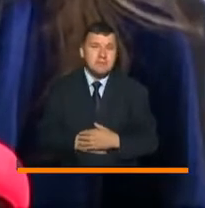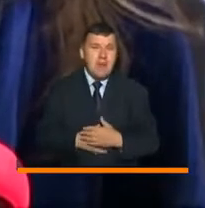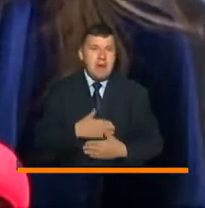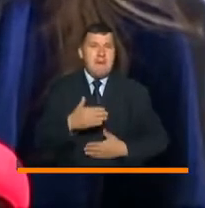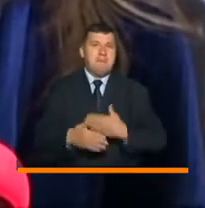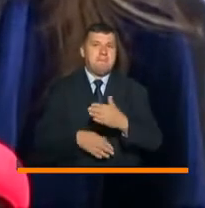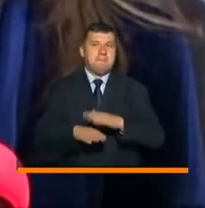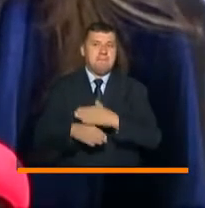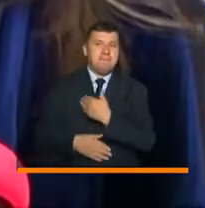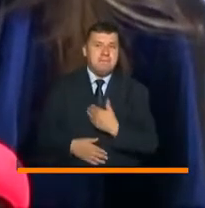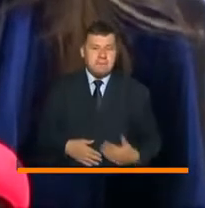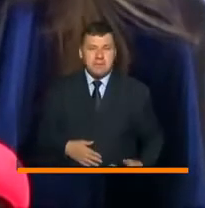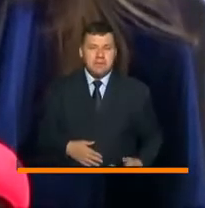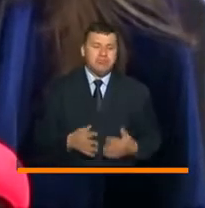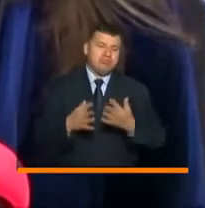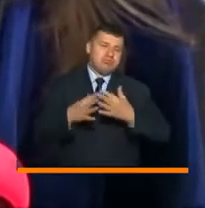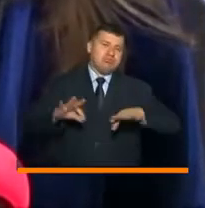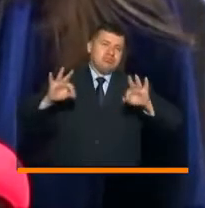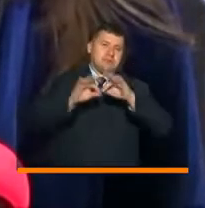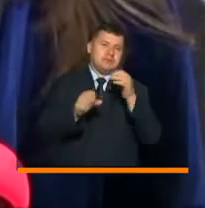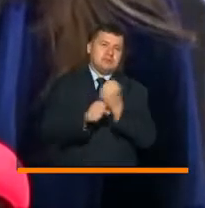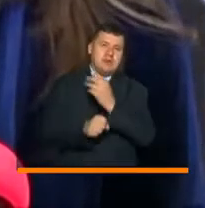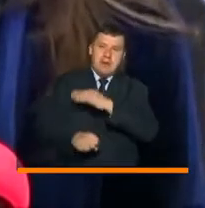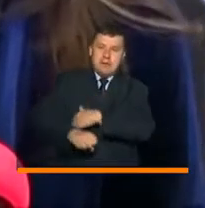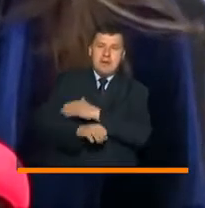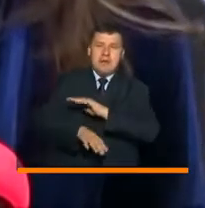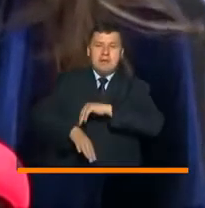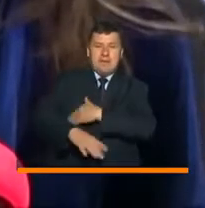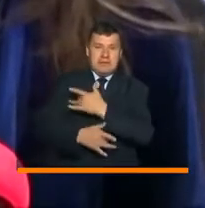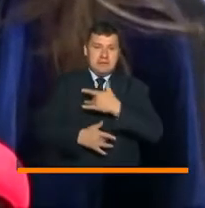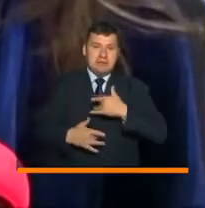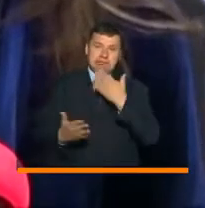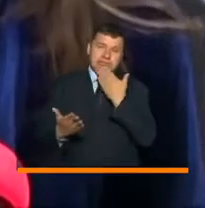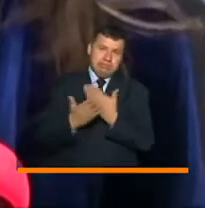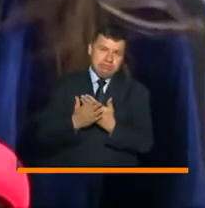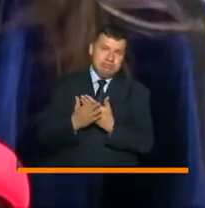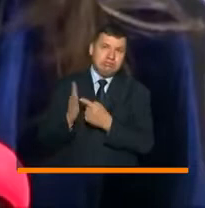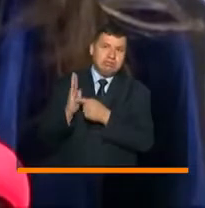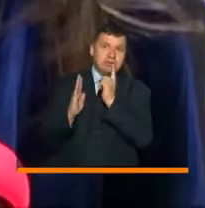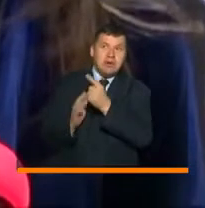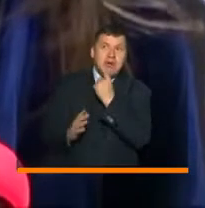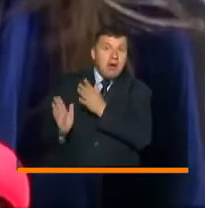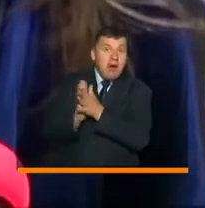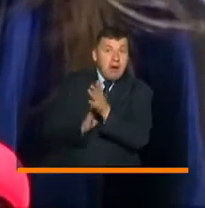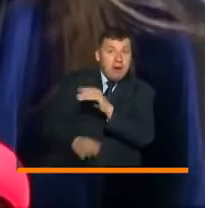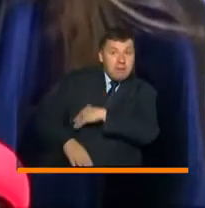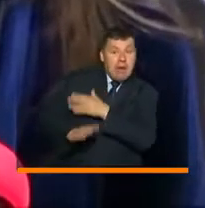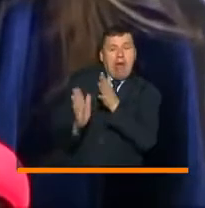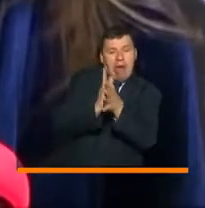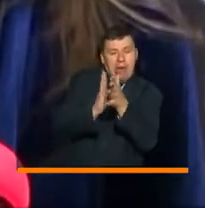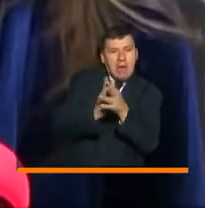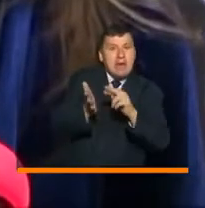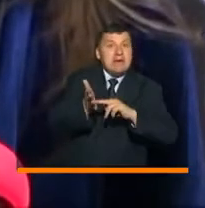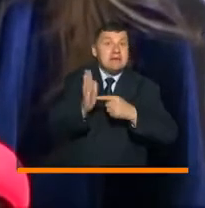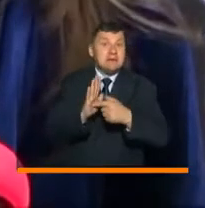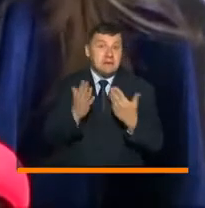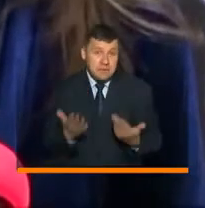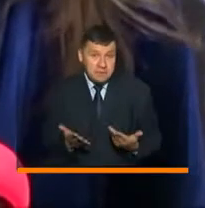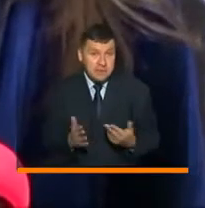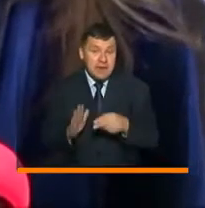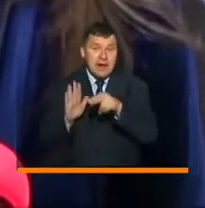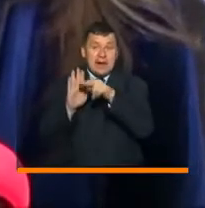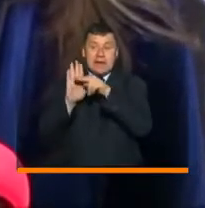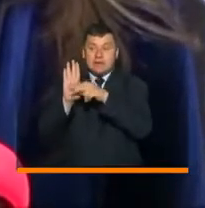avanzando, presidente, y ha sido vital el trabajo con el ministro de Salud, a quien agradecemos. Él contaba hace unos minutos lo que implica esta